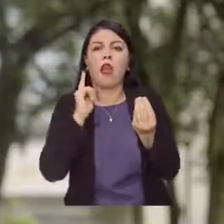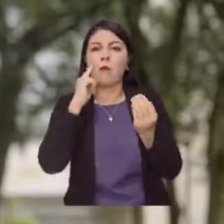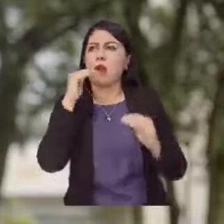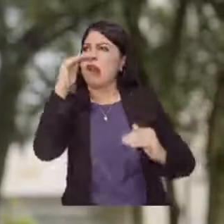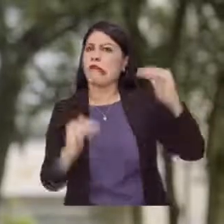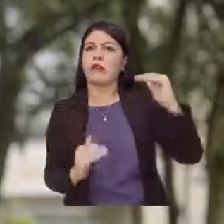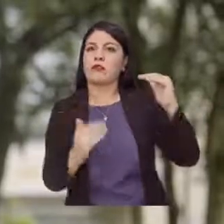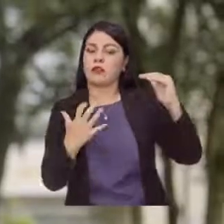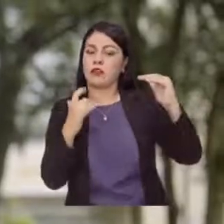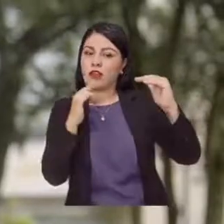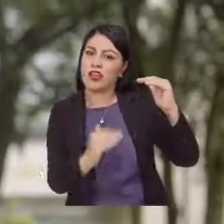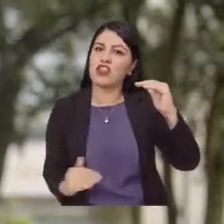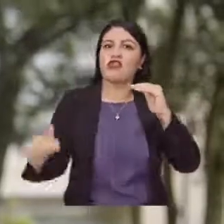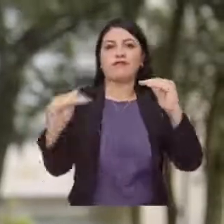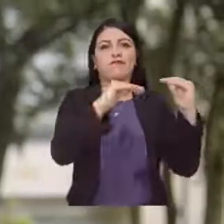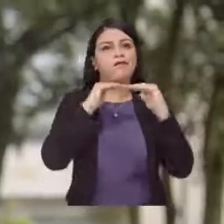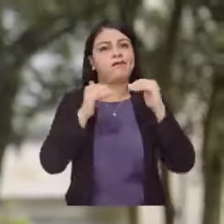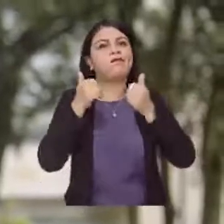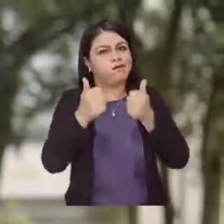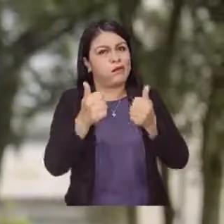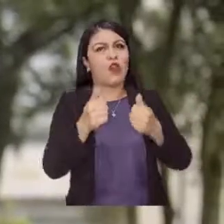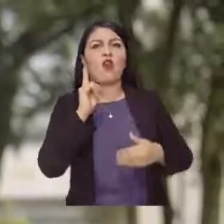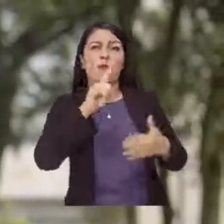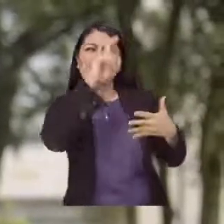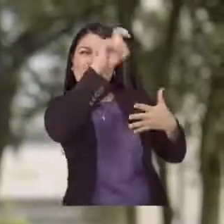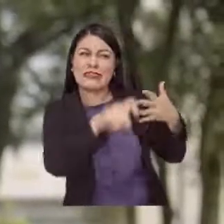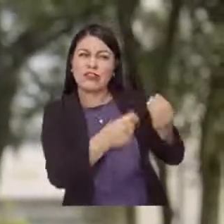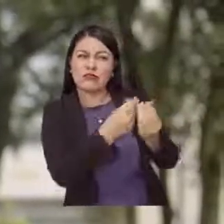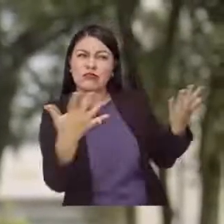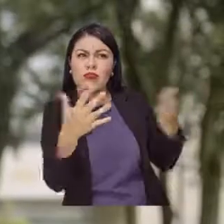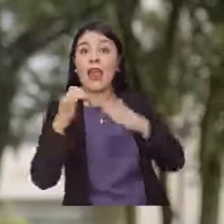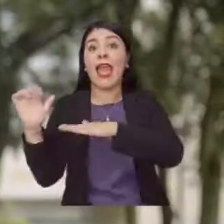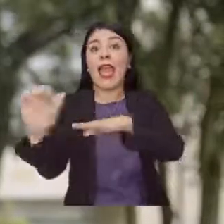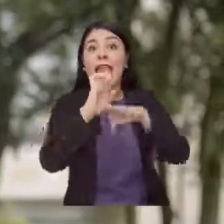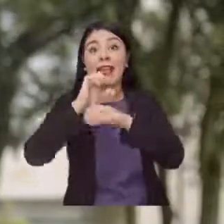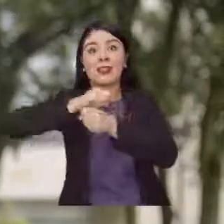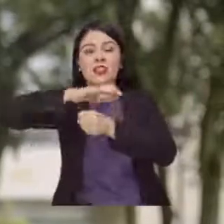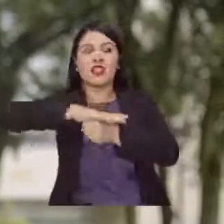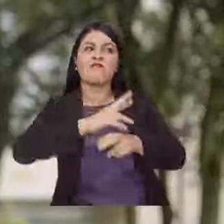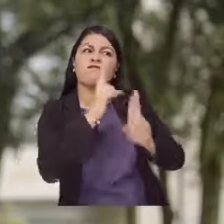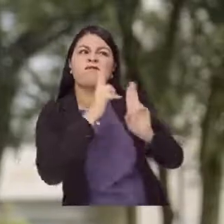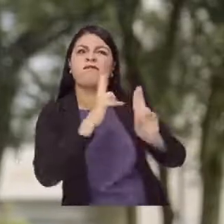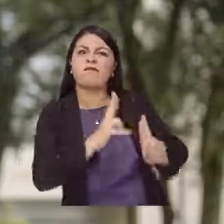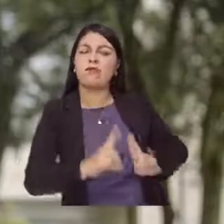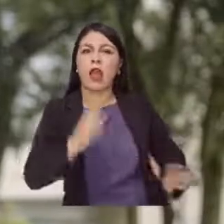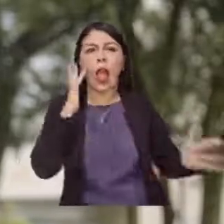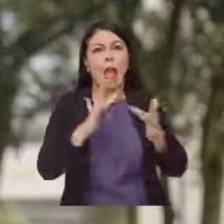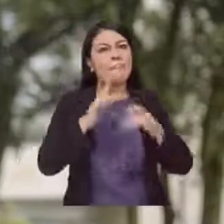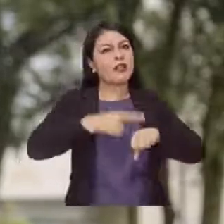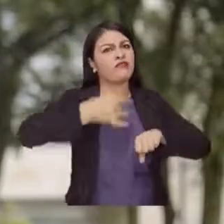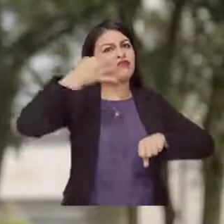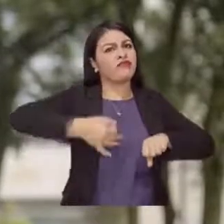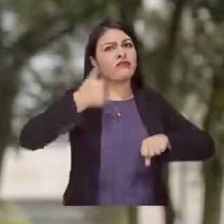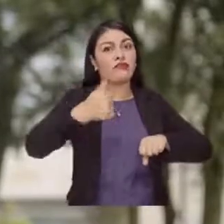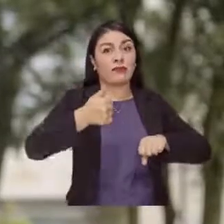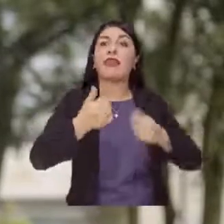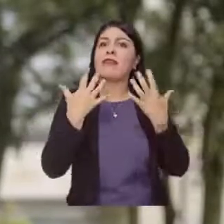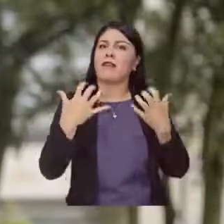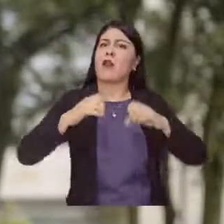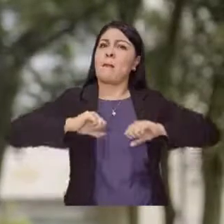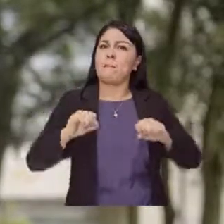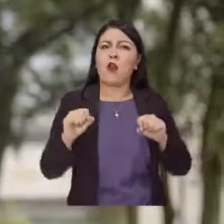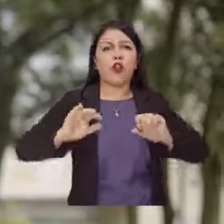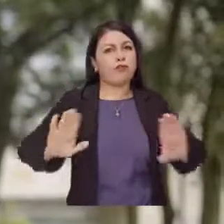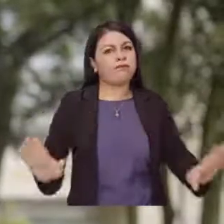la reducción de brechas, a la respuesta oportuna de las entidades distritales para que cada día Bogotá